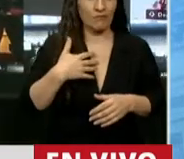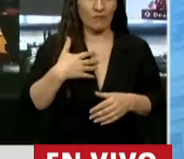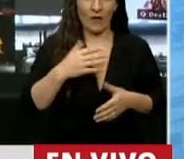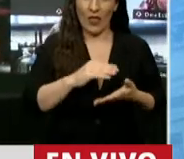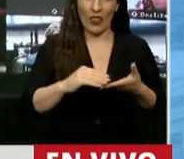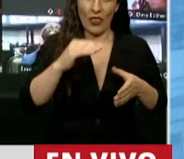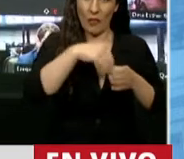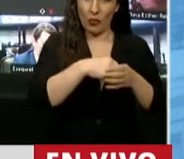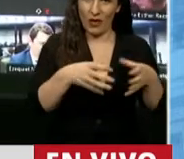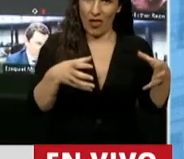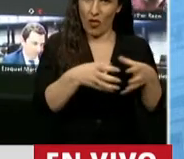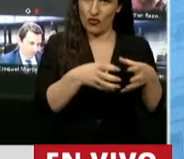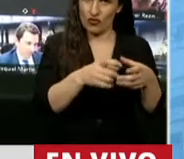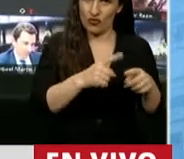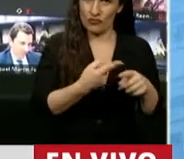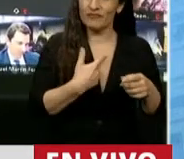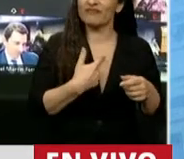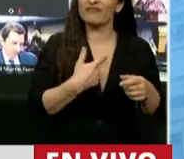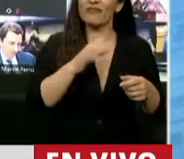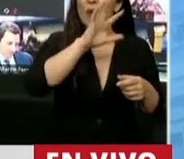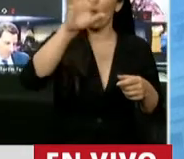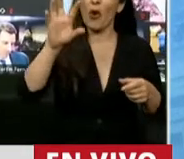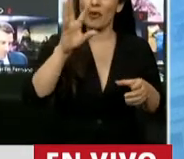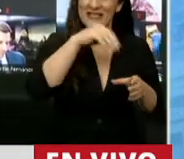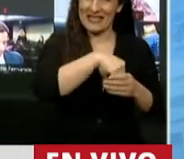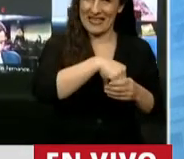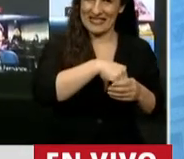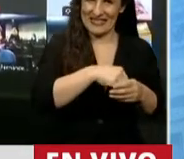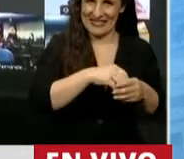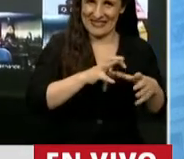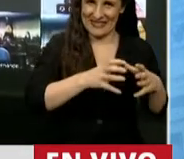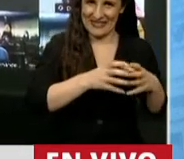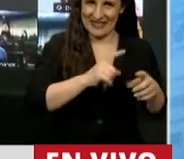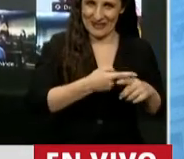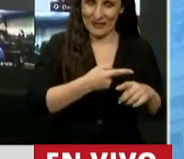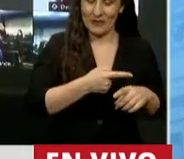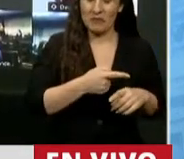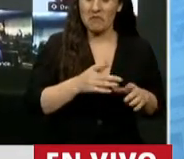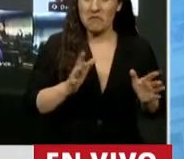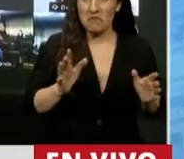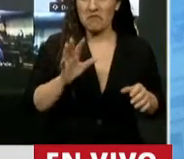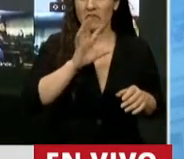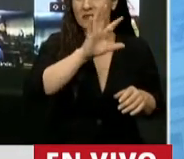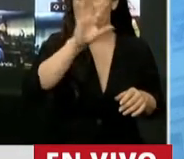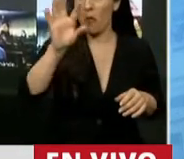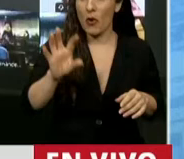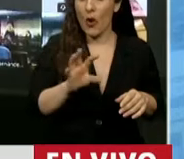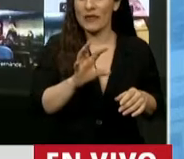interbloque provenimos, y es de las provincias. Y la verdad que viniendo de las provincias,